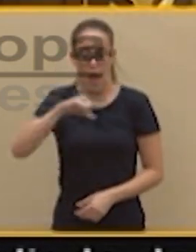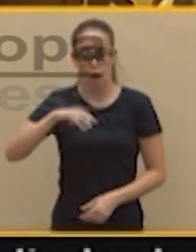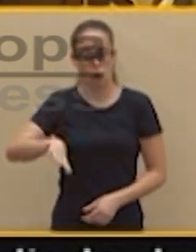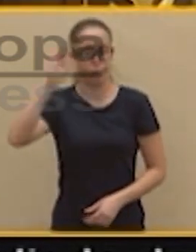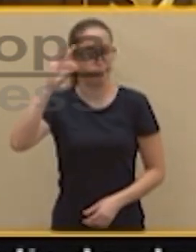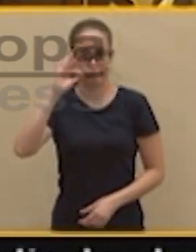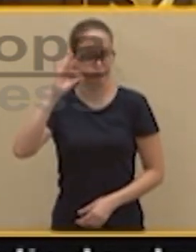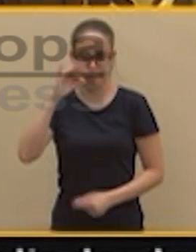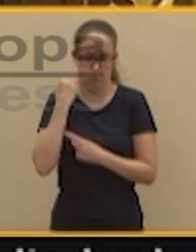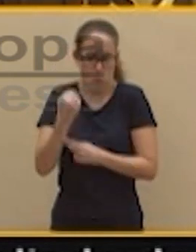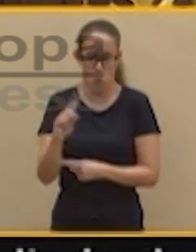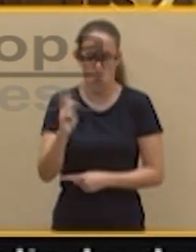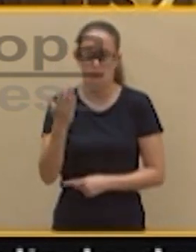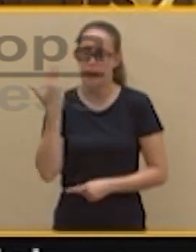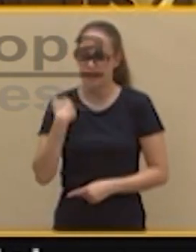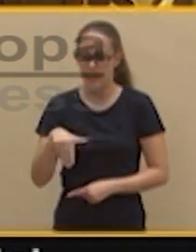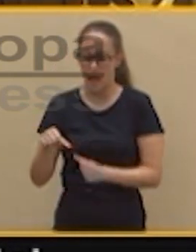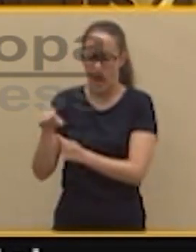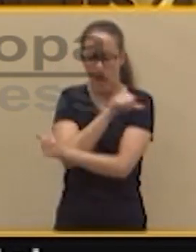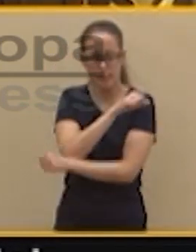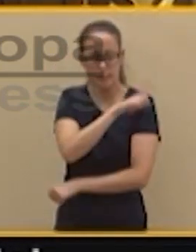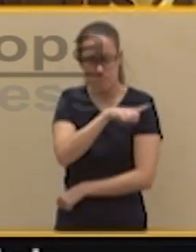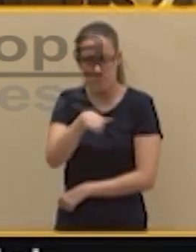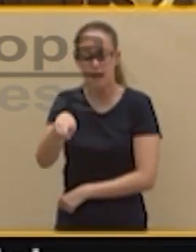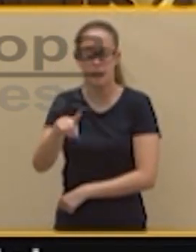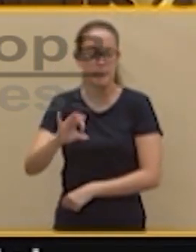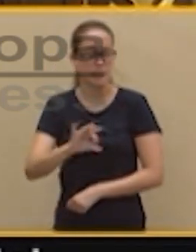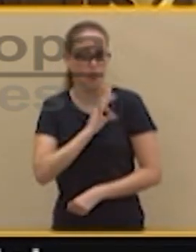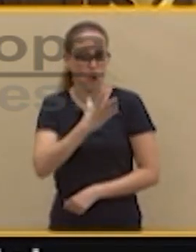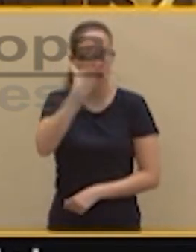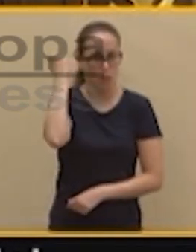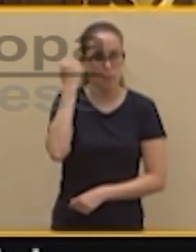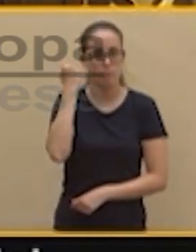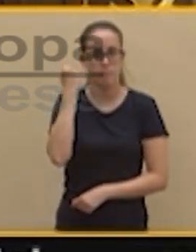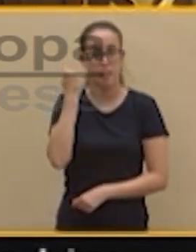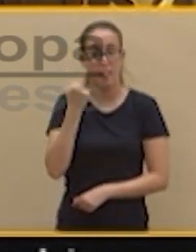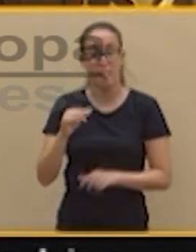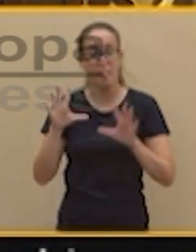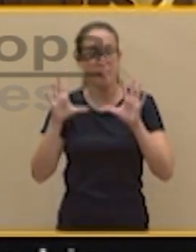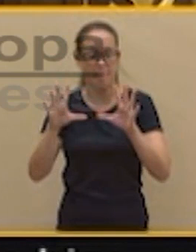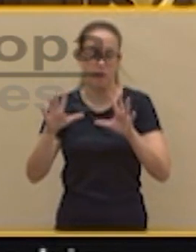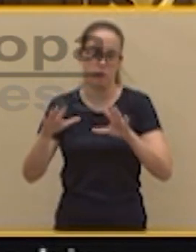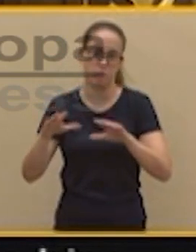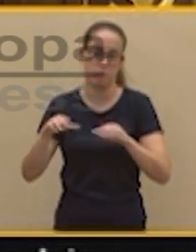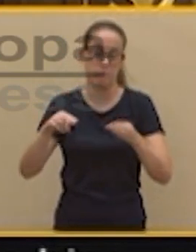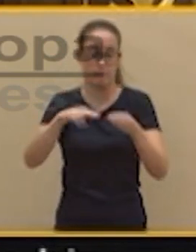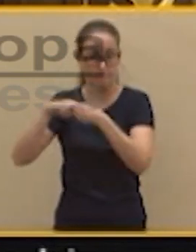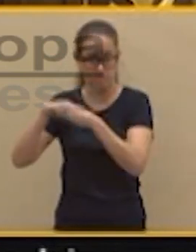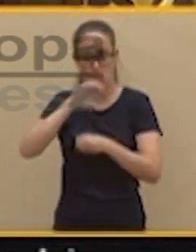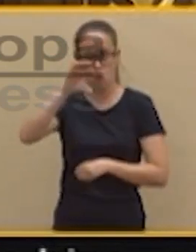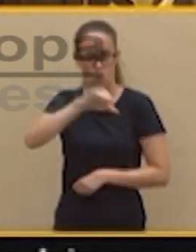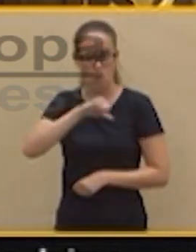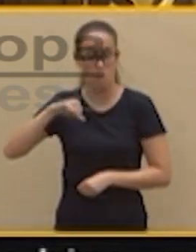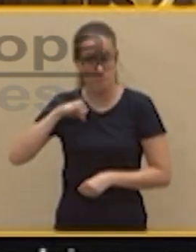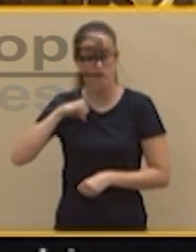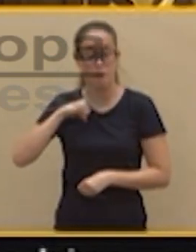después de varios meses en los que consiguió que el señor Iglesias le apoyaran diez diputaciones en diez capitales de provincia y en cuatro autonomías.